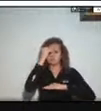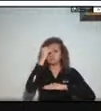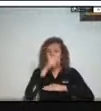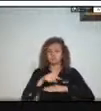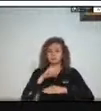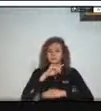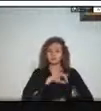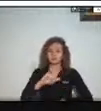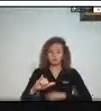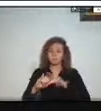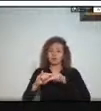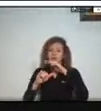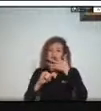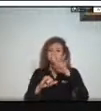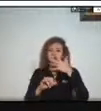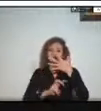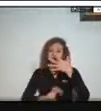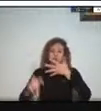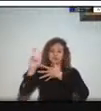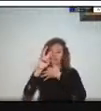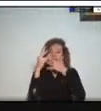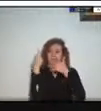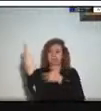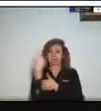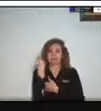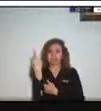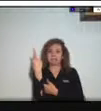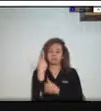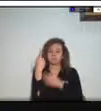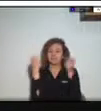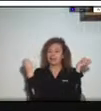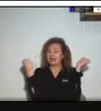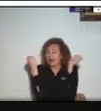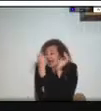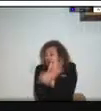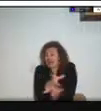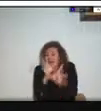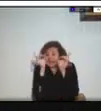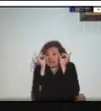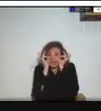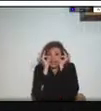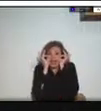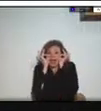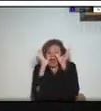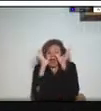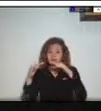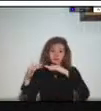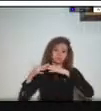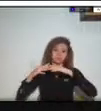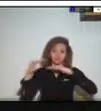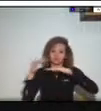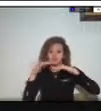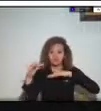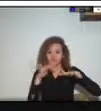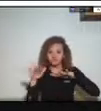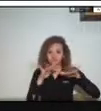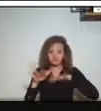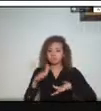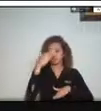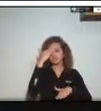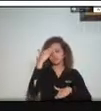categorizado en alta alto riesgo por sismicidad pues ya por la presencia de fallas